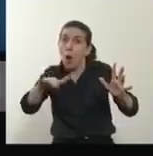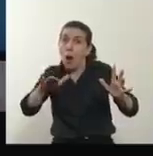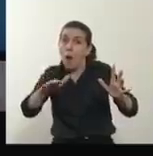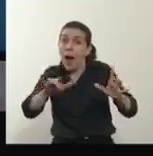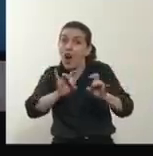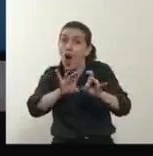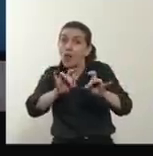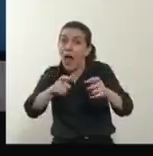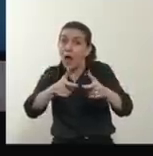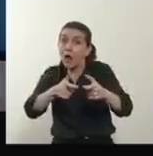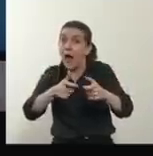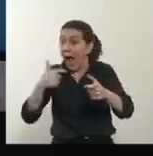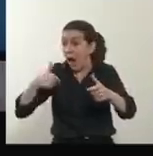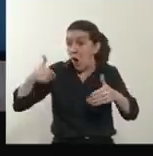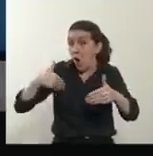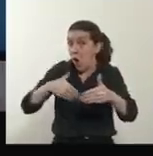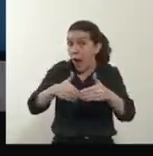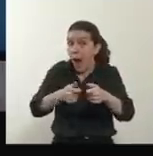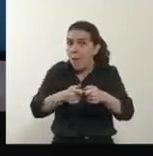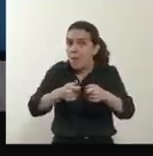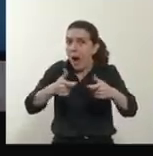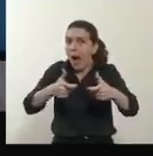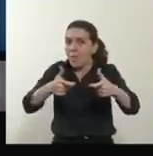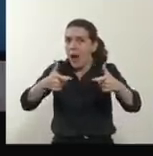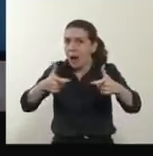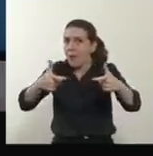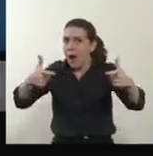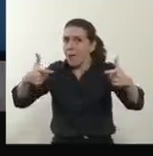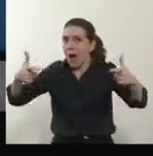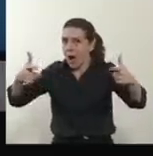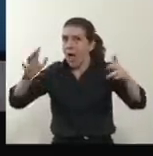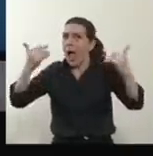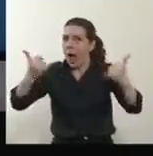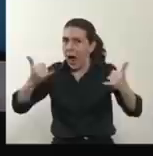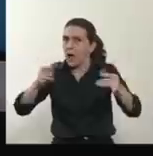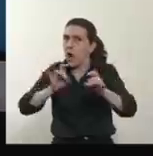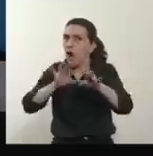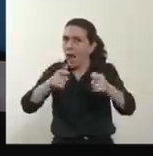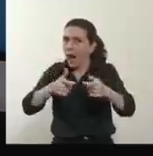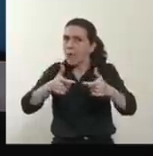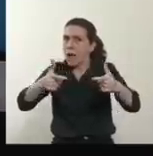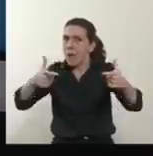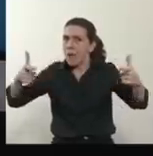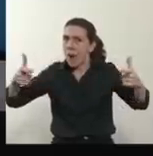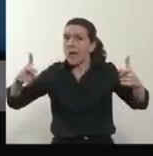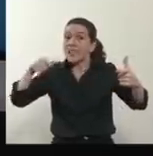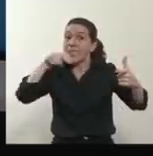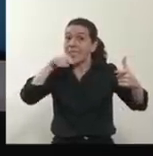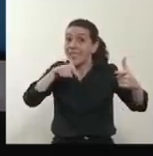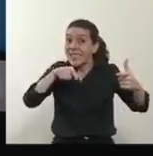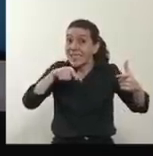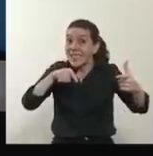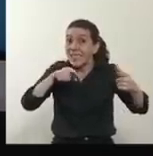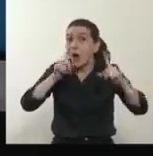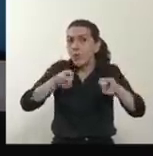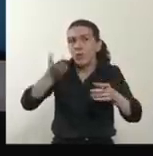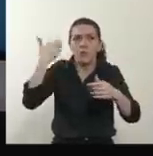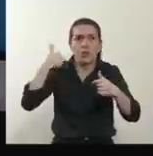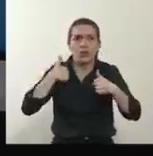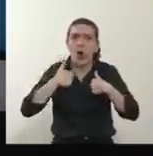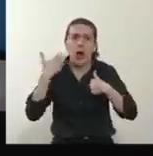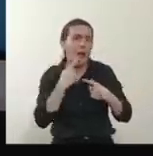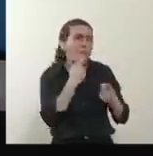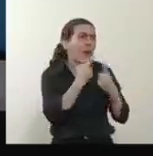cantidad de contagios. Y eso es, a juicio de todos a los que he consultado,